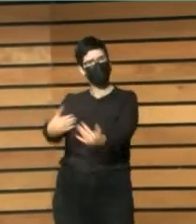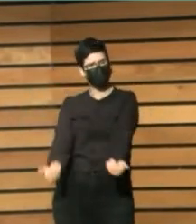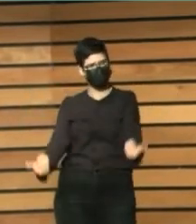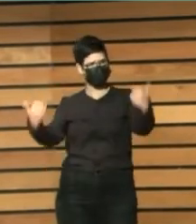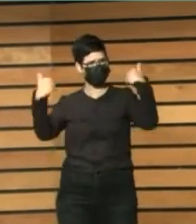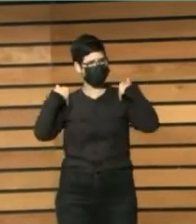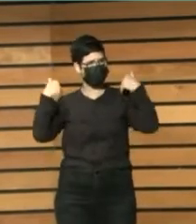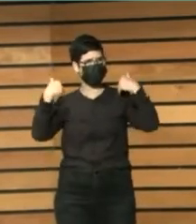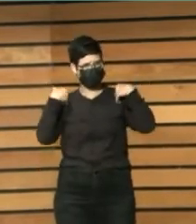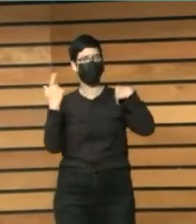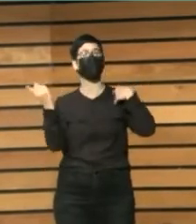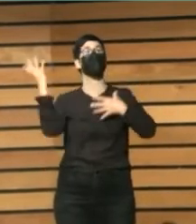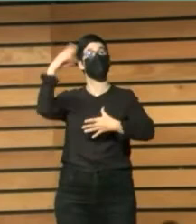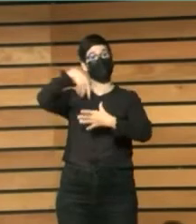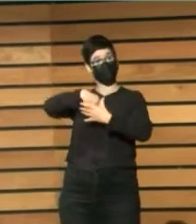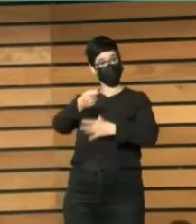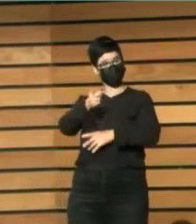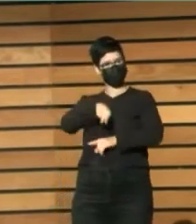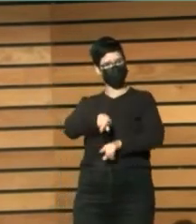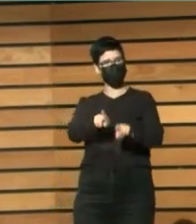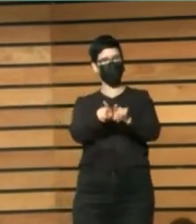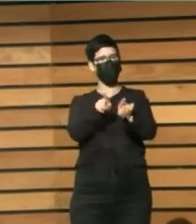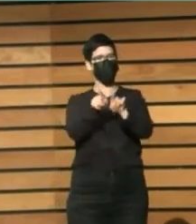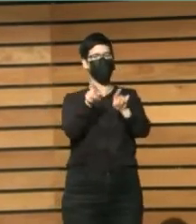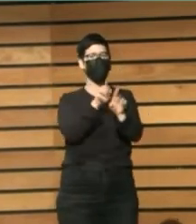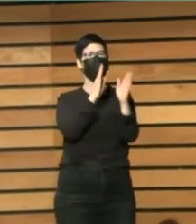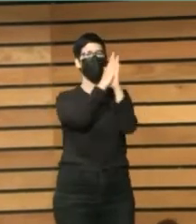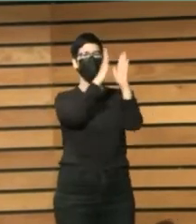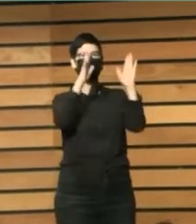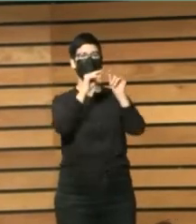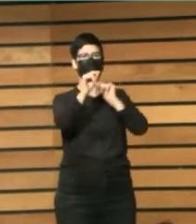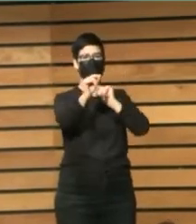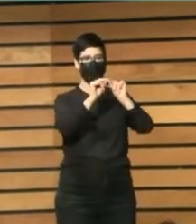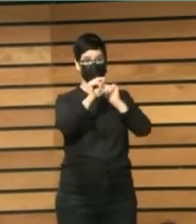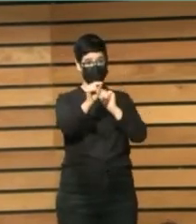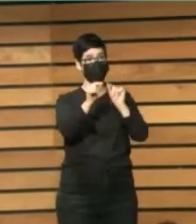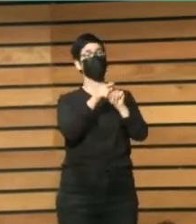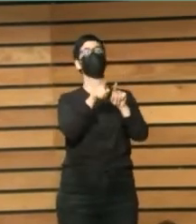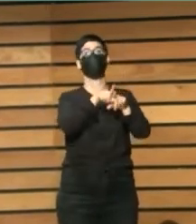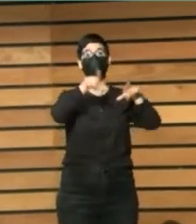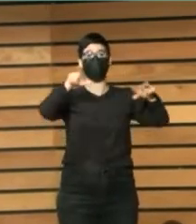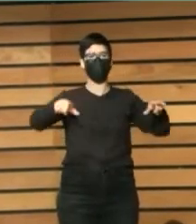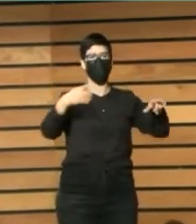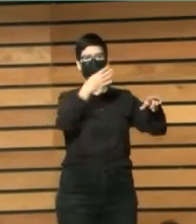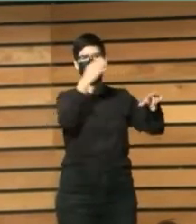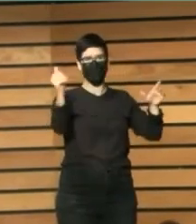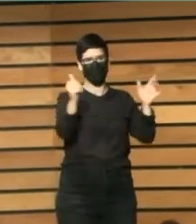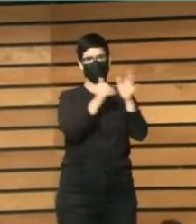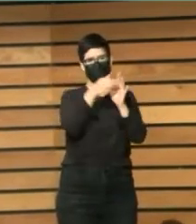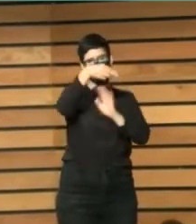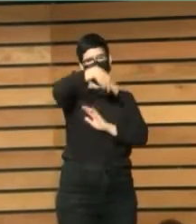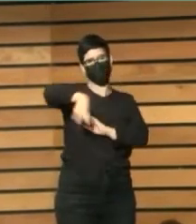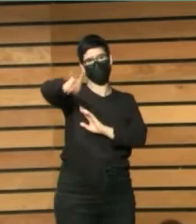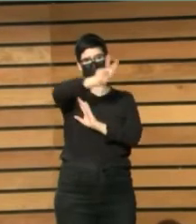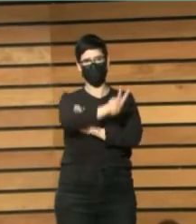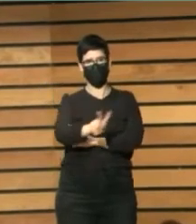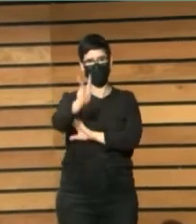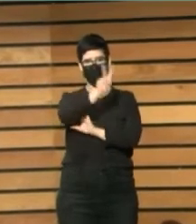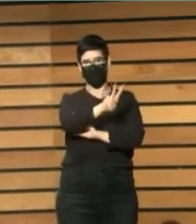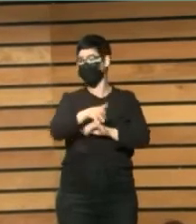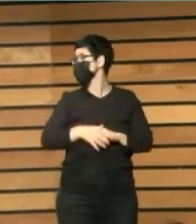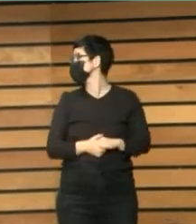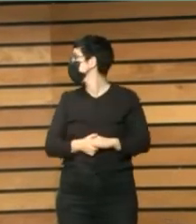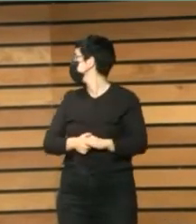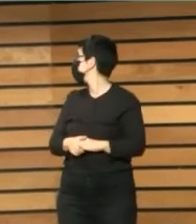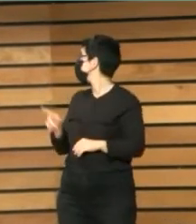hay una mediateca que cubre 4.000 metros cuadrados. Entonces, en este viaje lo que vamos a ver es ese